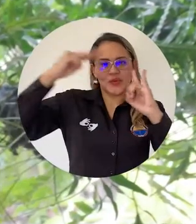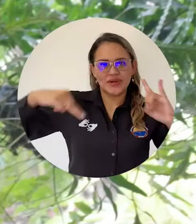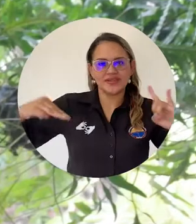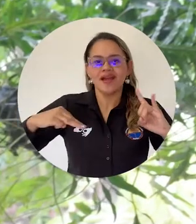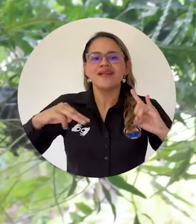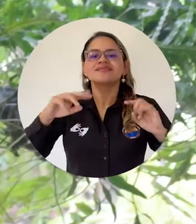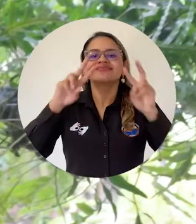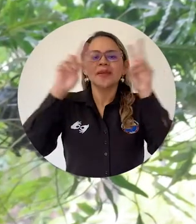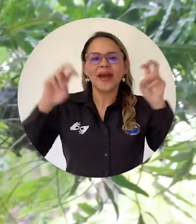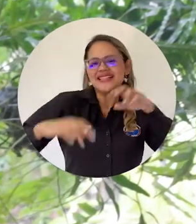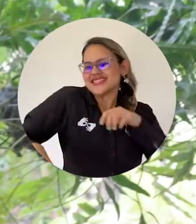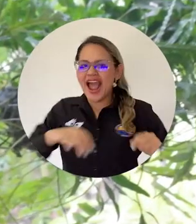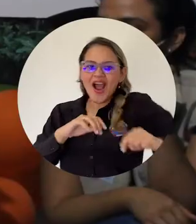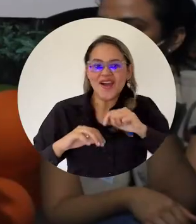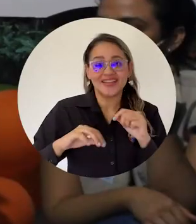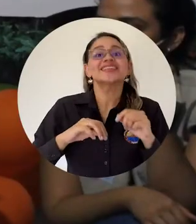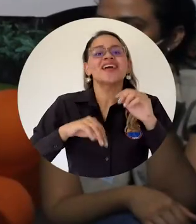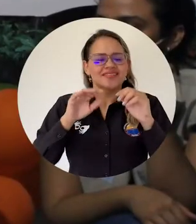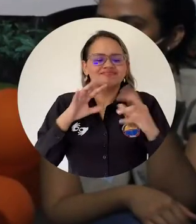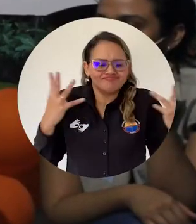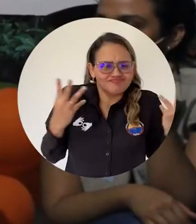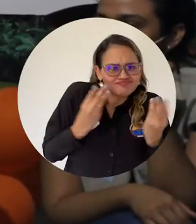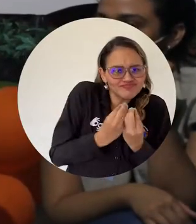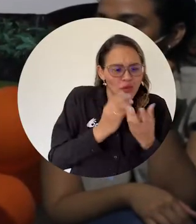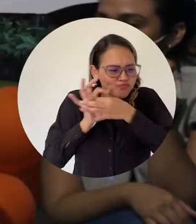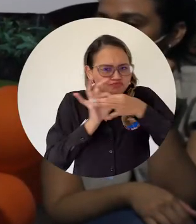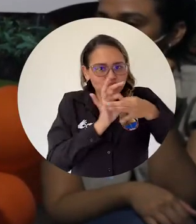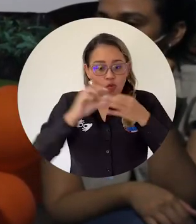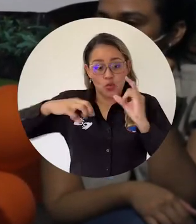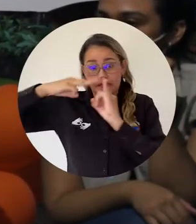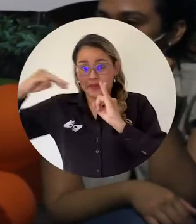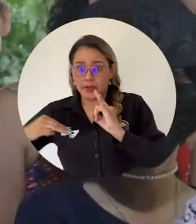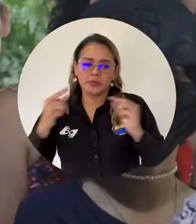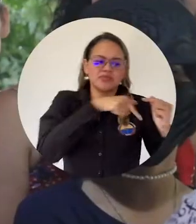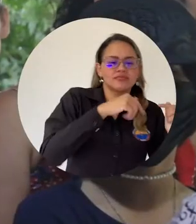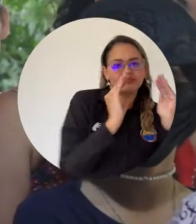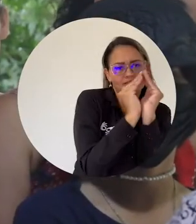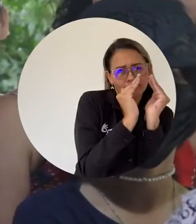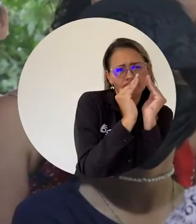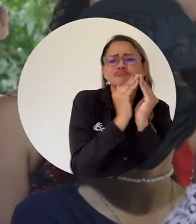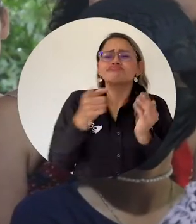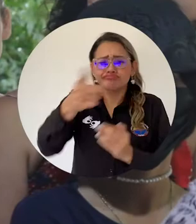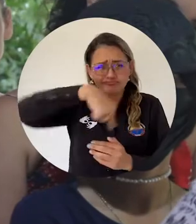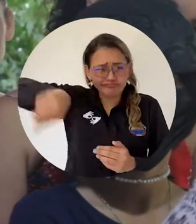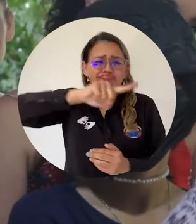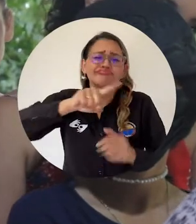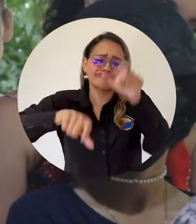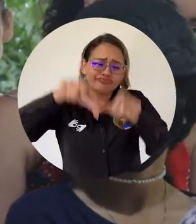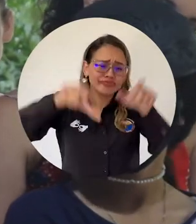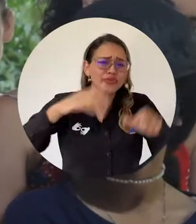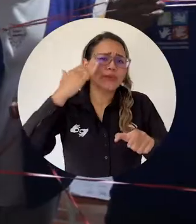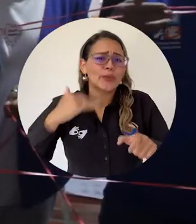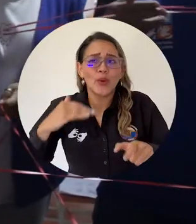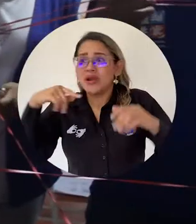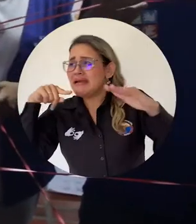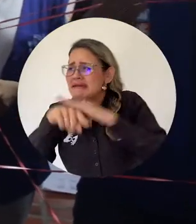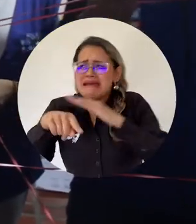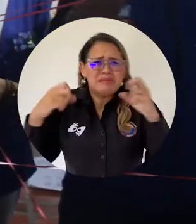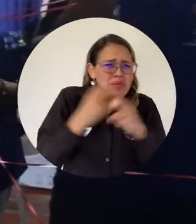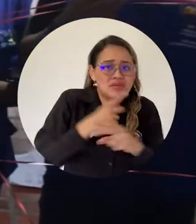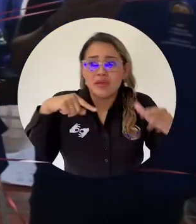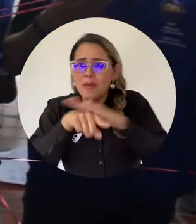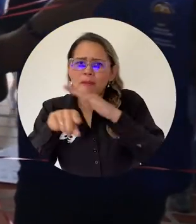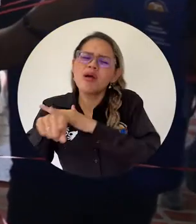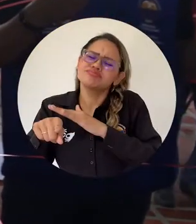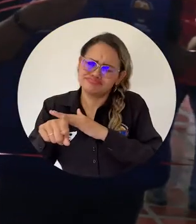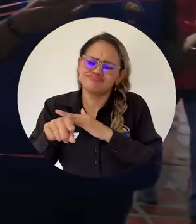Magdalena en conjunto con el Instituto Colombiano de Bienestar Familiar, con el propósito de que esta población afectada por el conflicto armado desarrolle